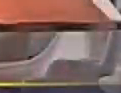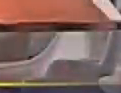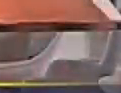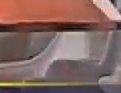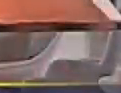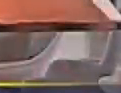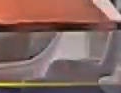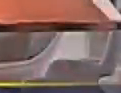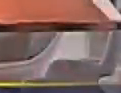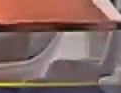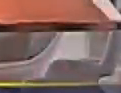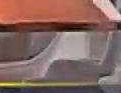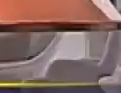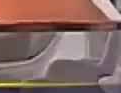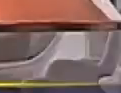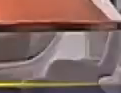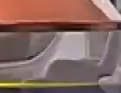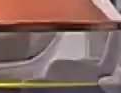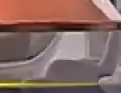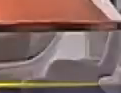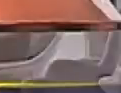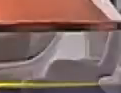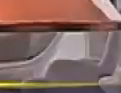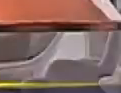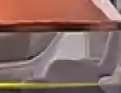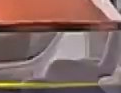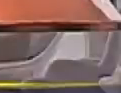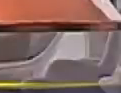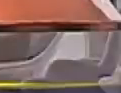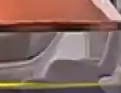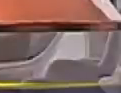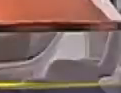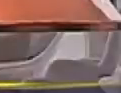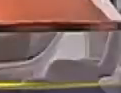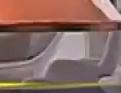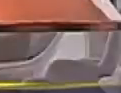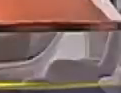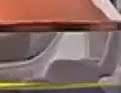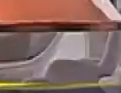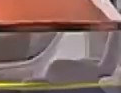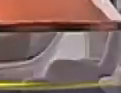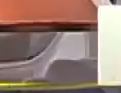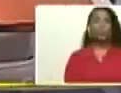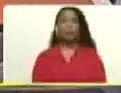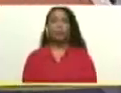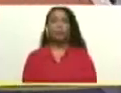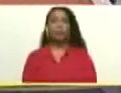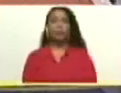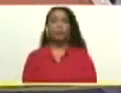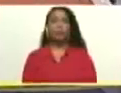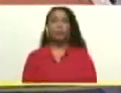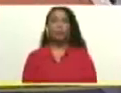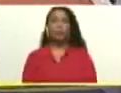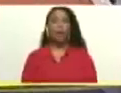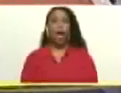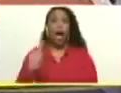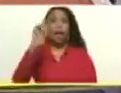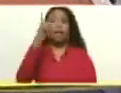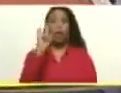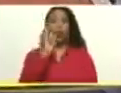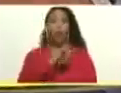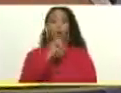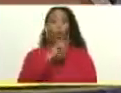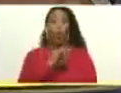Todavía enratonado por ahí la gente, compartiendo en las playas. El segundo lunes,